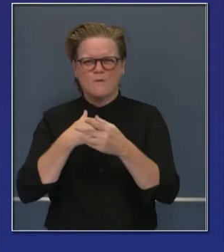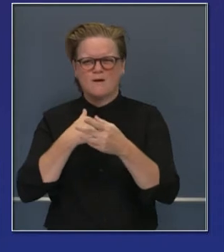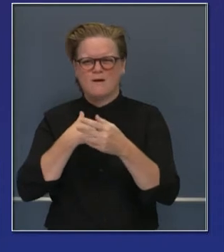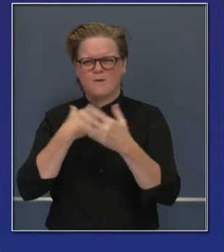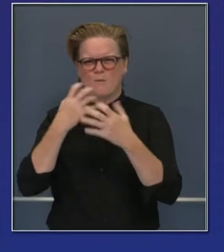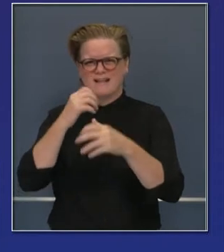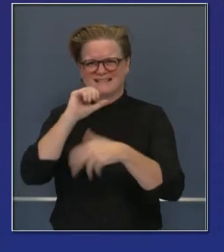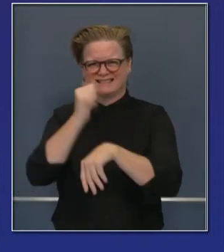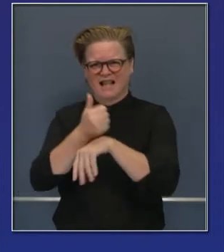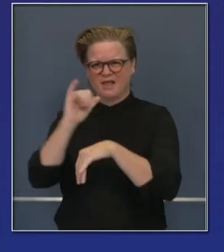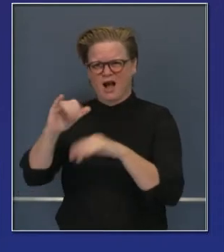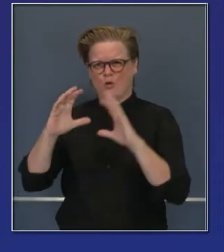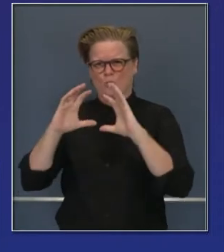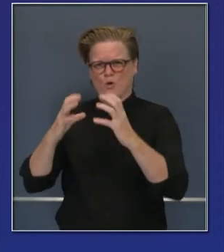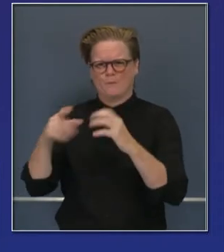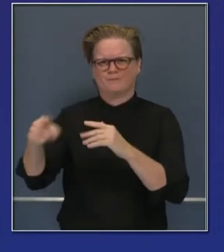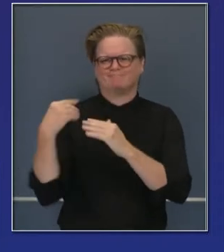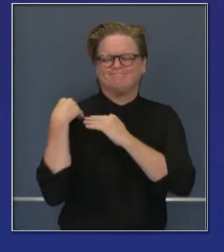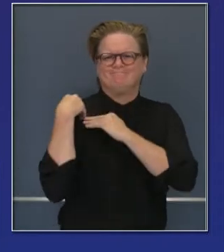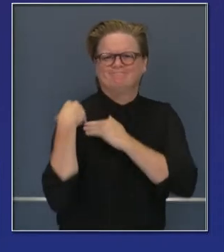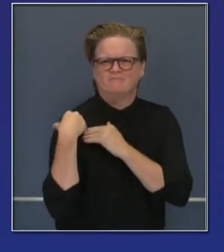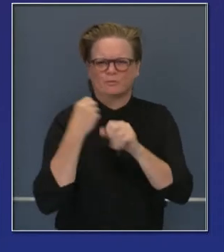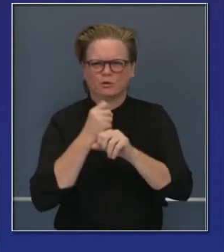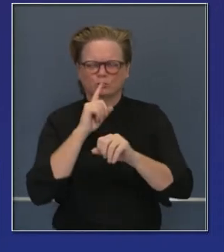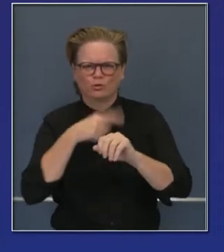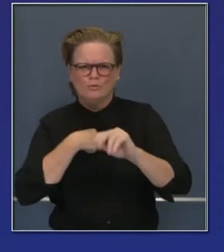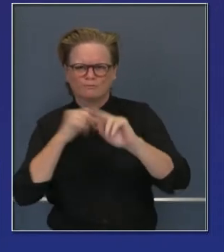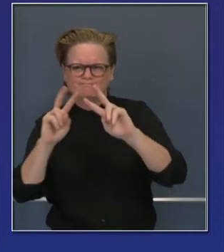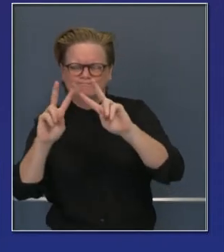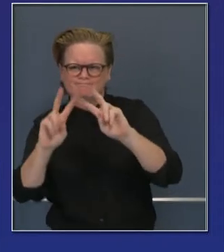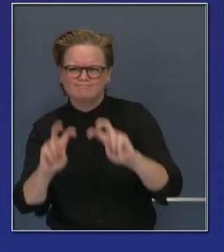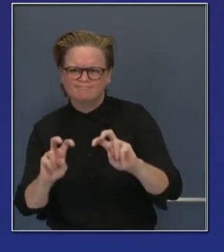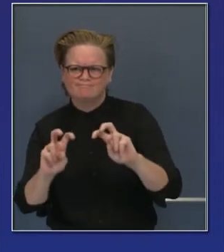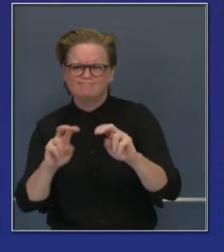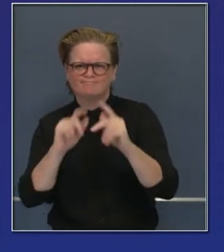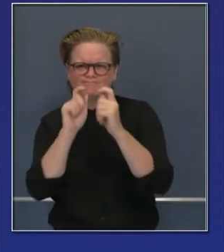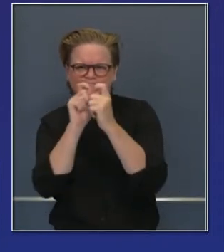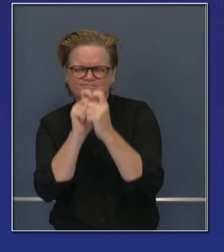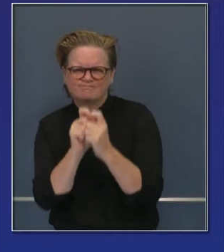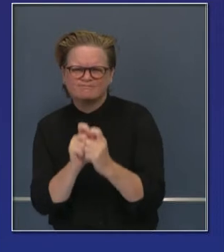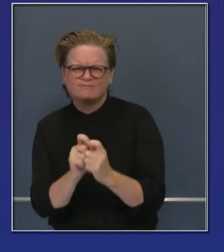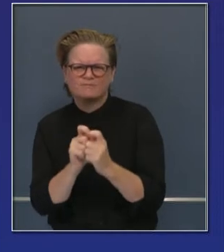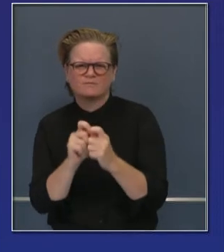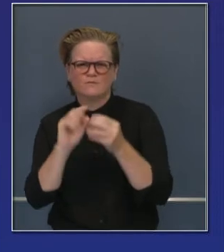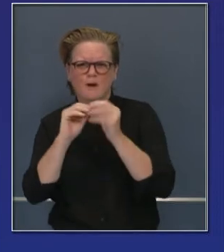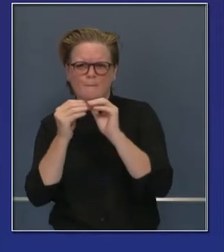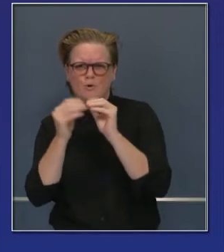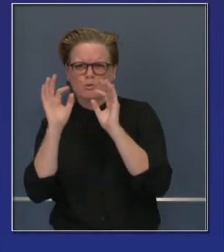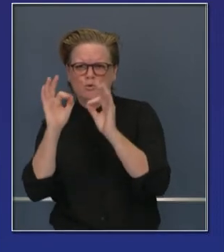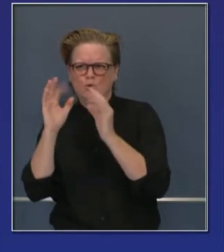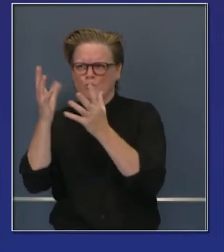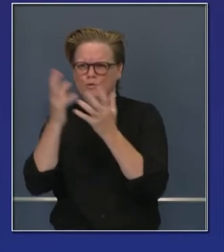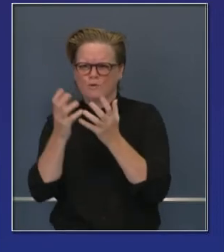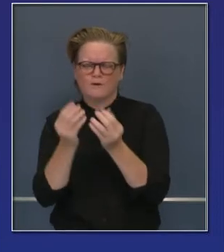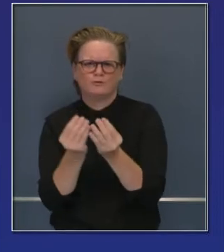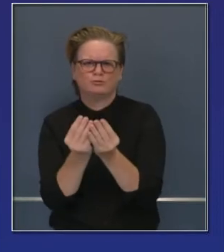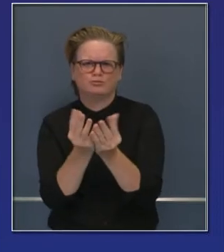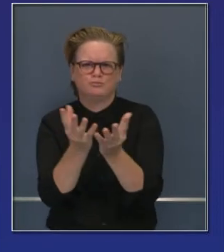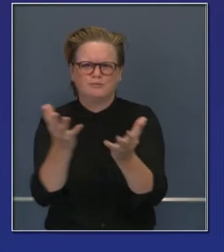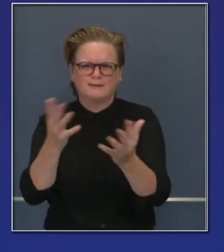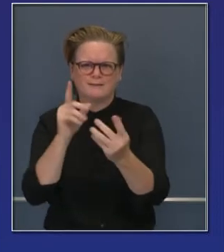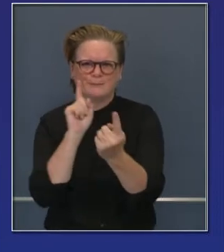que este grupo de trabajo está desglosando esta información más detalladamente. No solo es un plan para